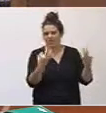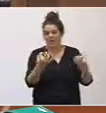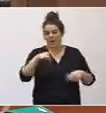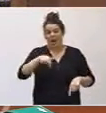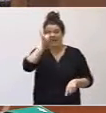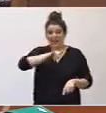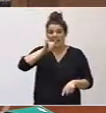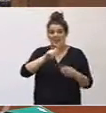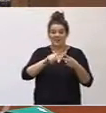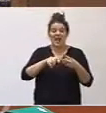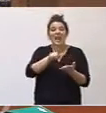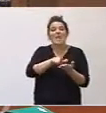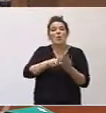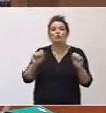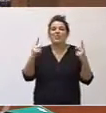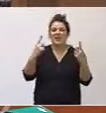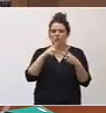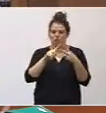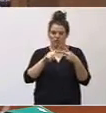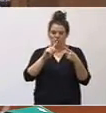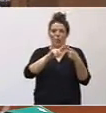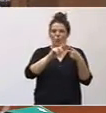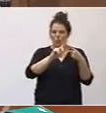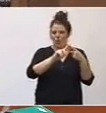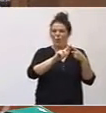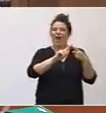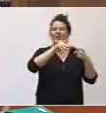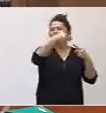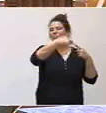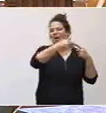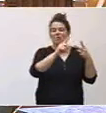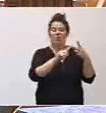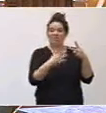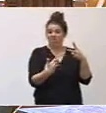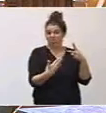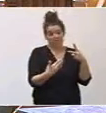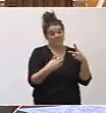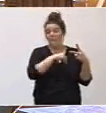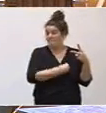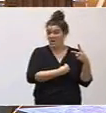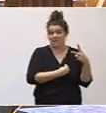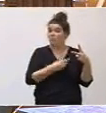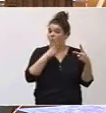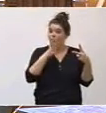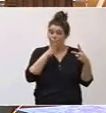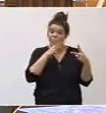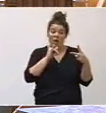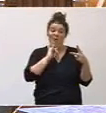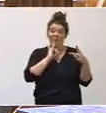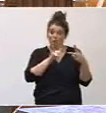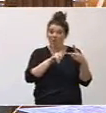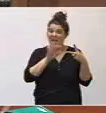idiomas oficiales, uno de primera y otro de segunda, lamentablemente, porque aun siendo un idioma reconocido